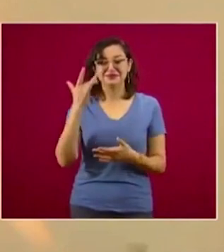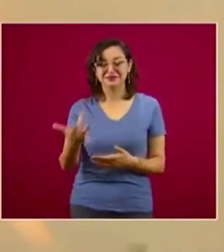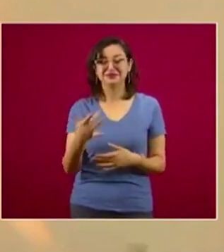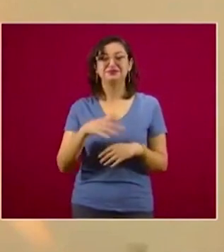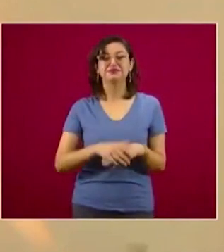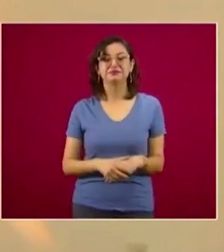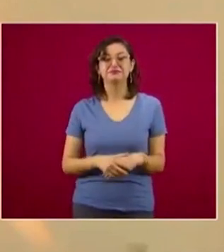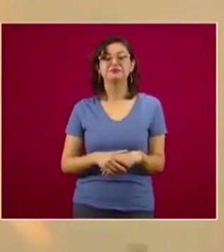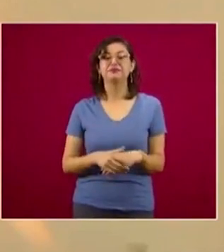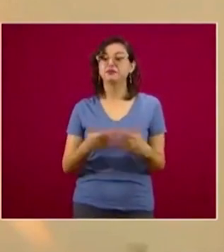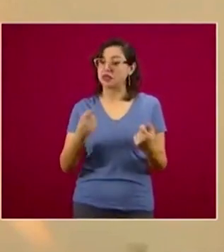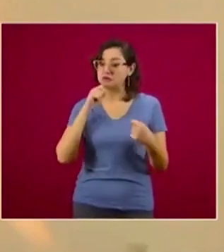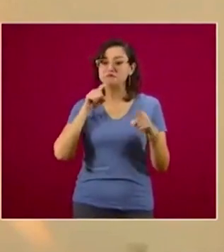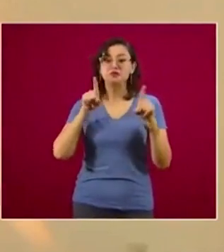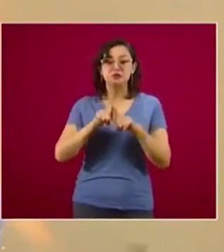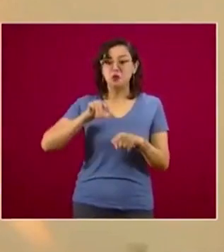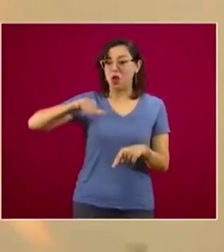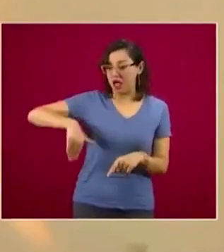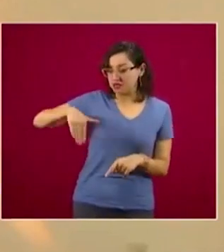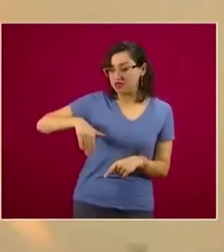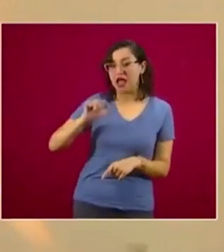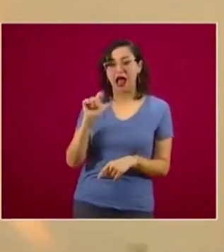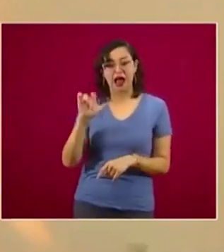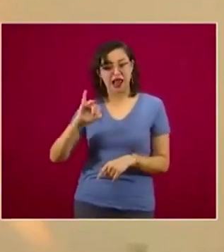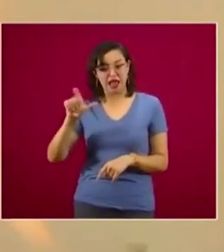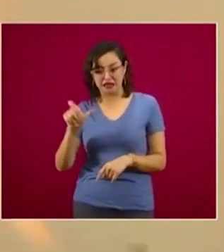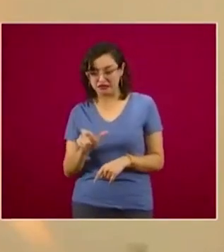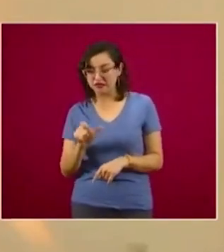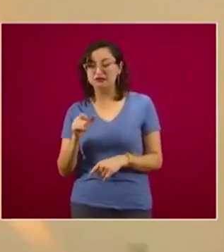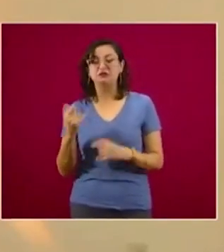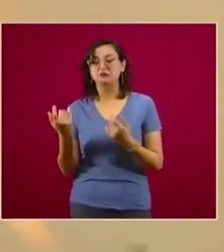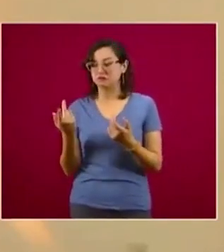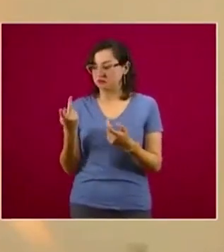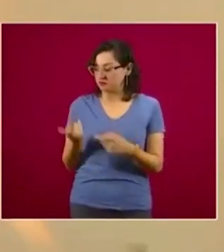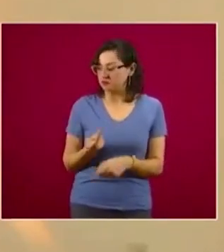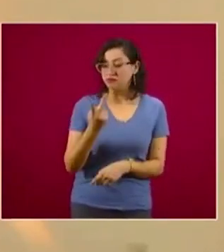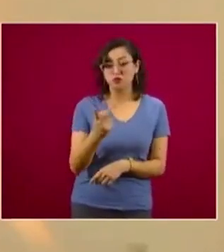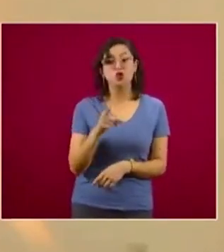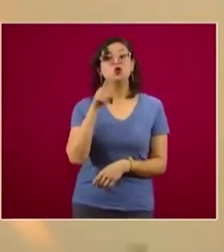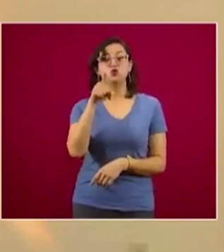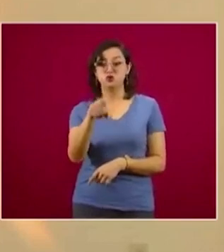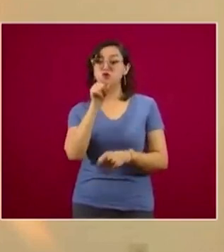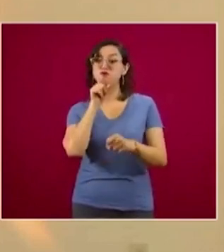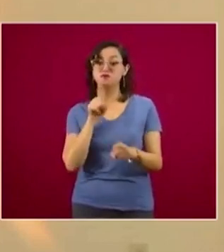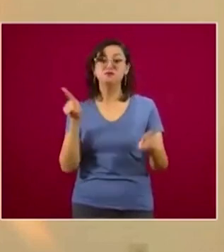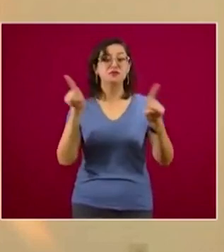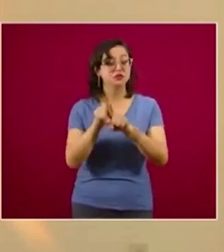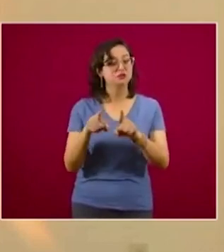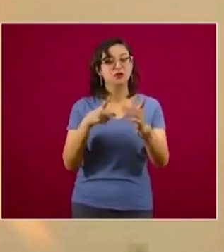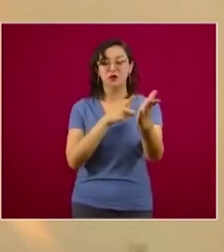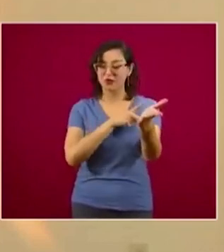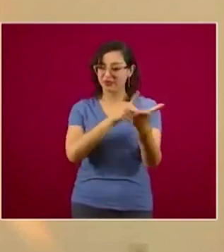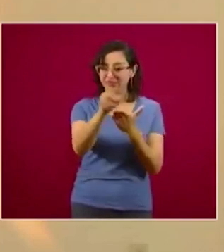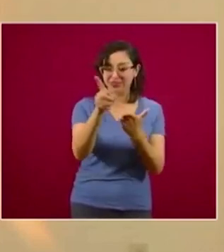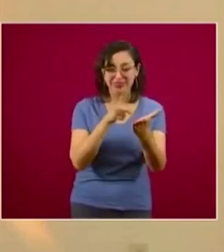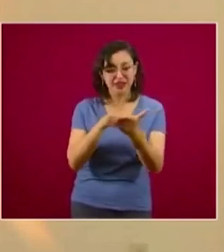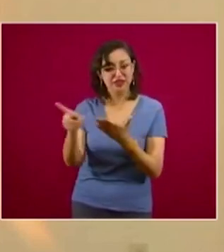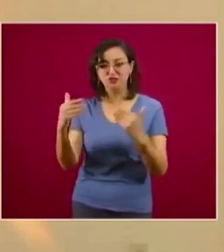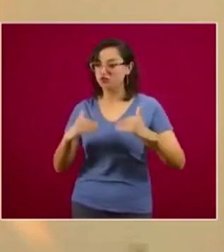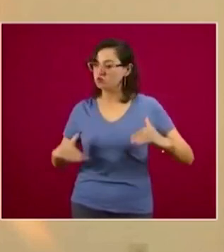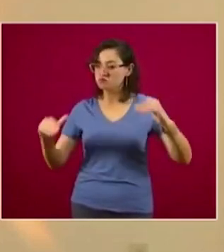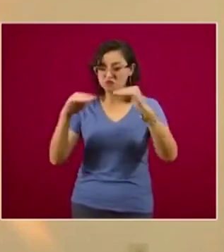Como me lo acaba de preguntar Alexis, también tú tienes todos los derechos a ser atendido de la manera ideal.